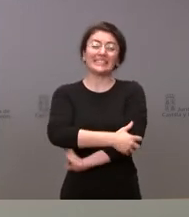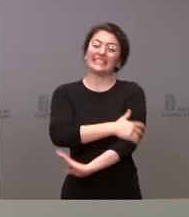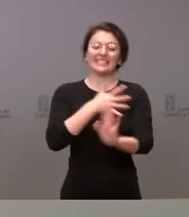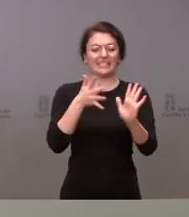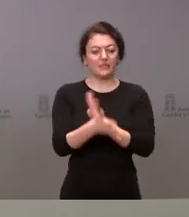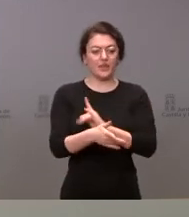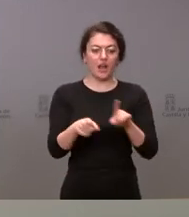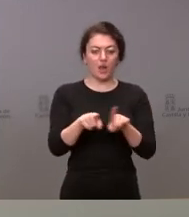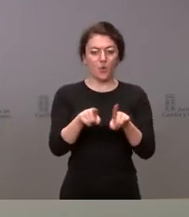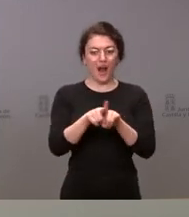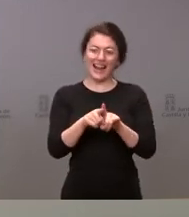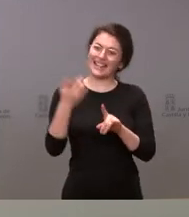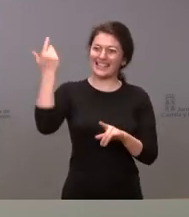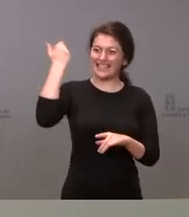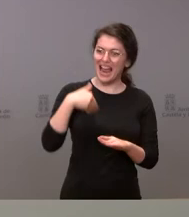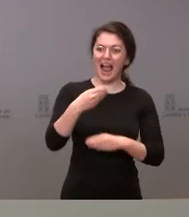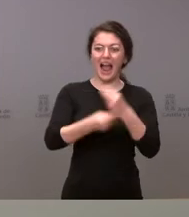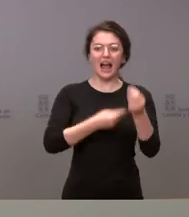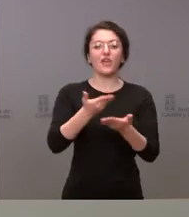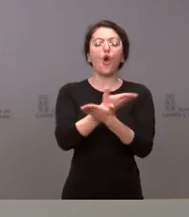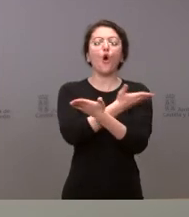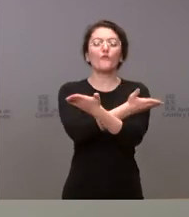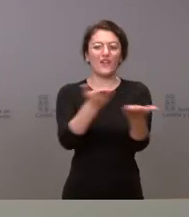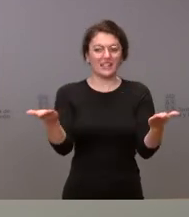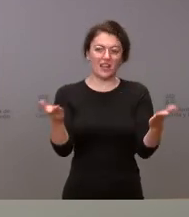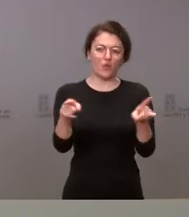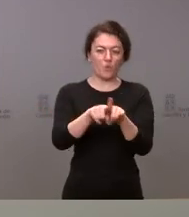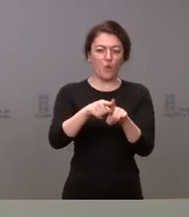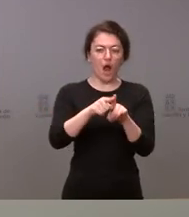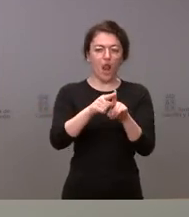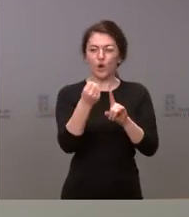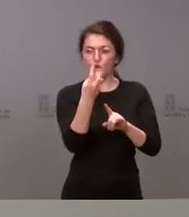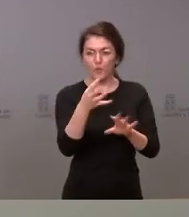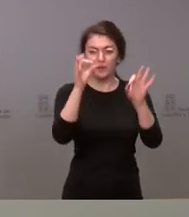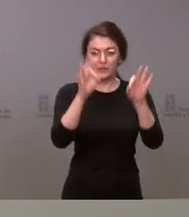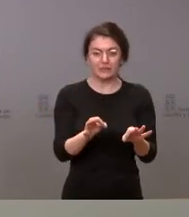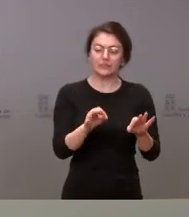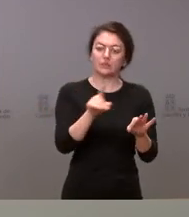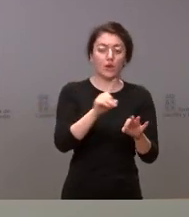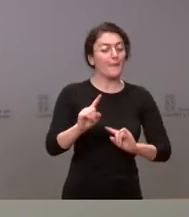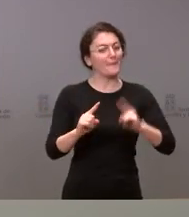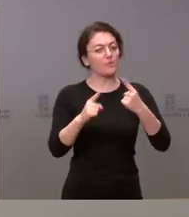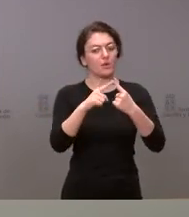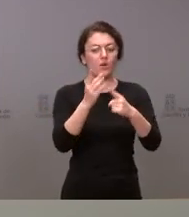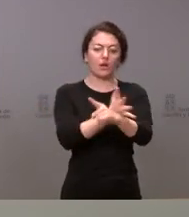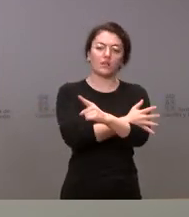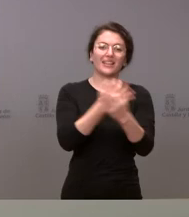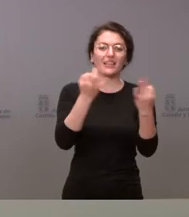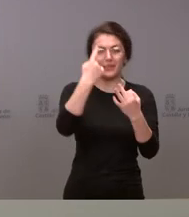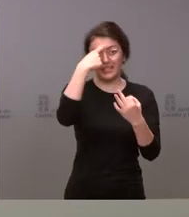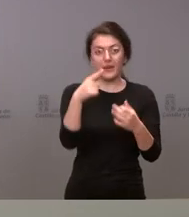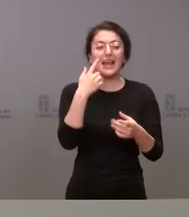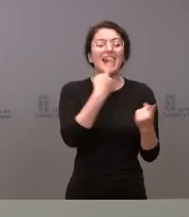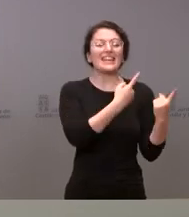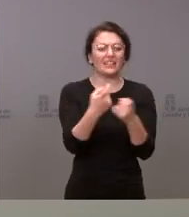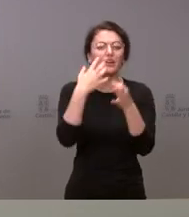ha pedido el gobierno de hacer una oferta del número sino de a la inversa ir conociendo cuáles son las necesidades reales. Evidentemente durante